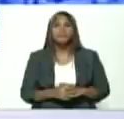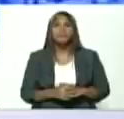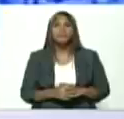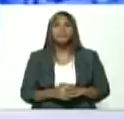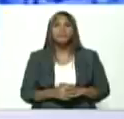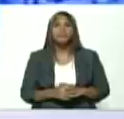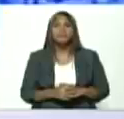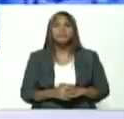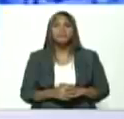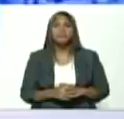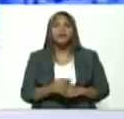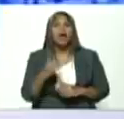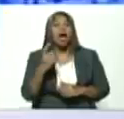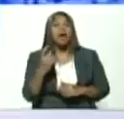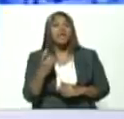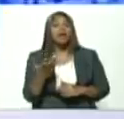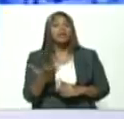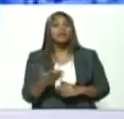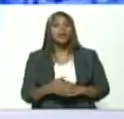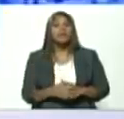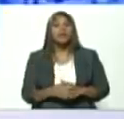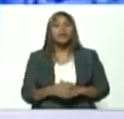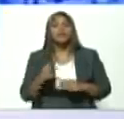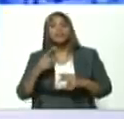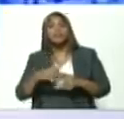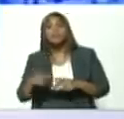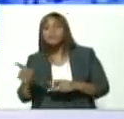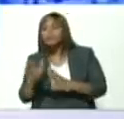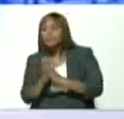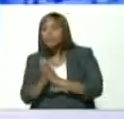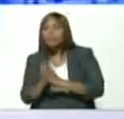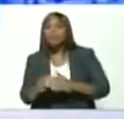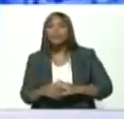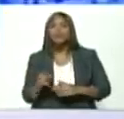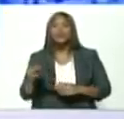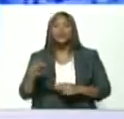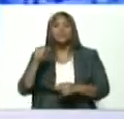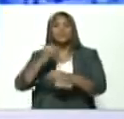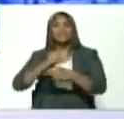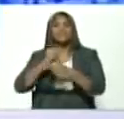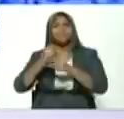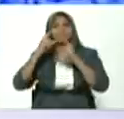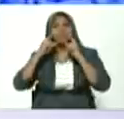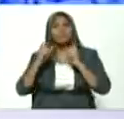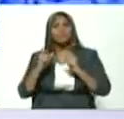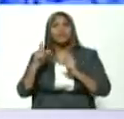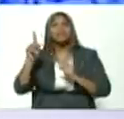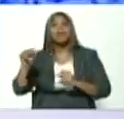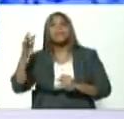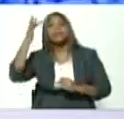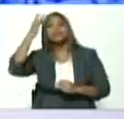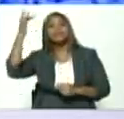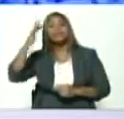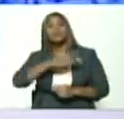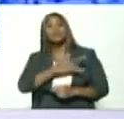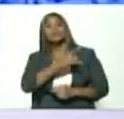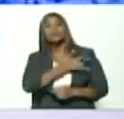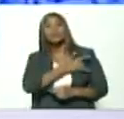hace falta José Ramón tú eres un obrero pero eres universitario